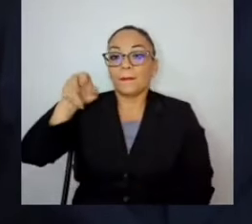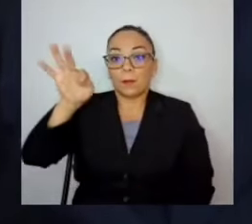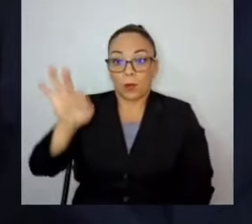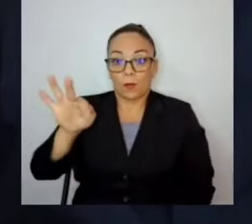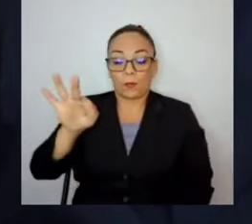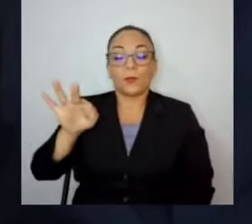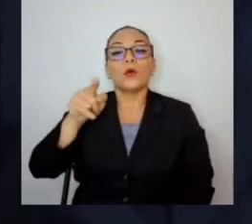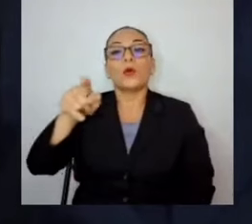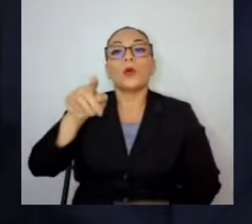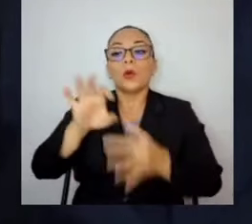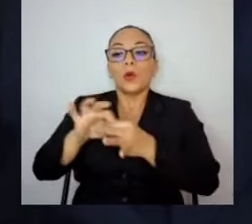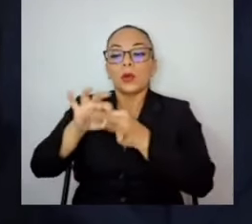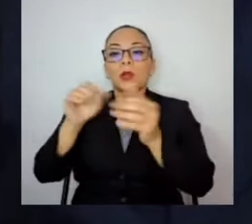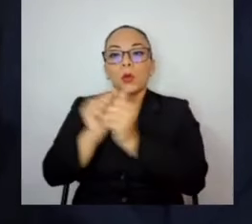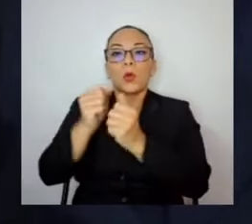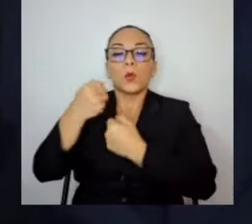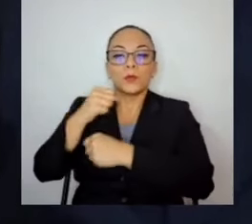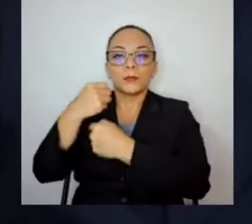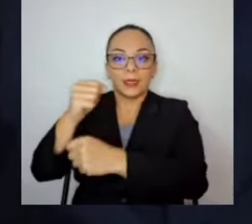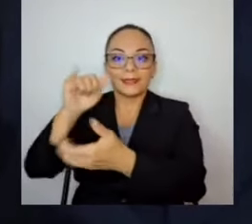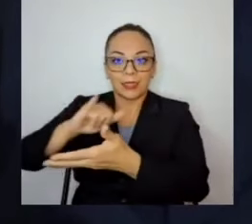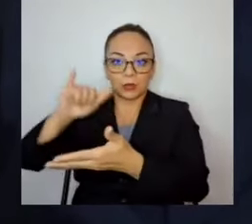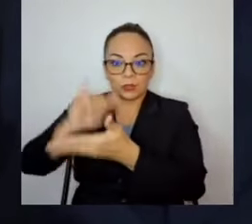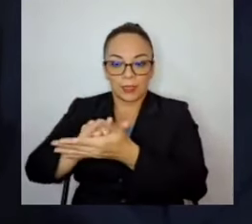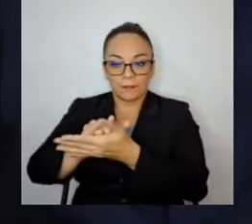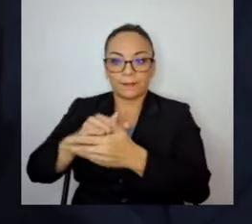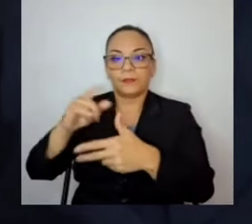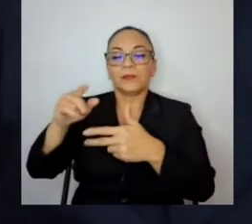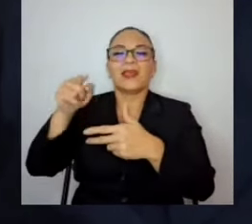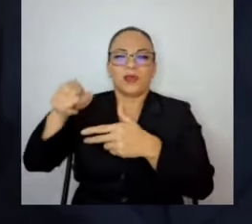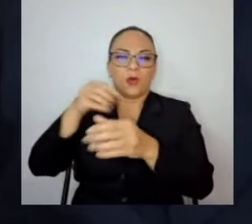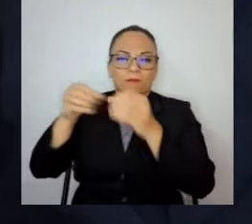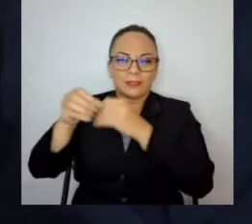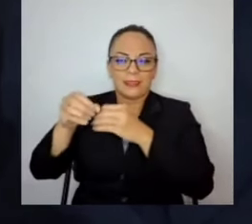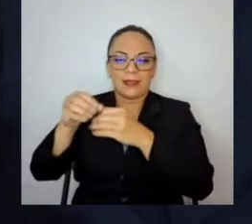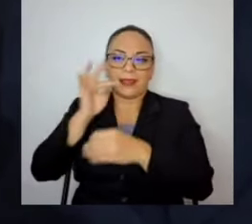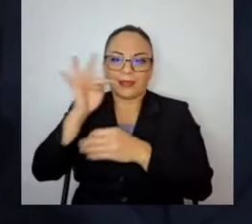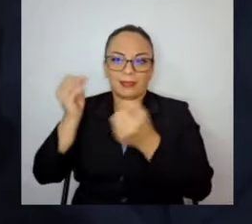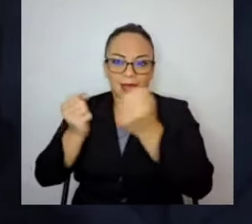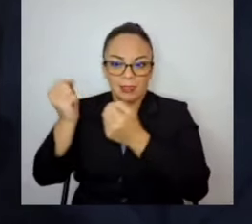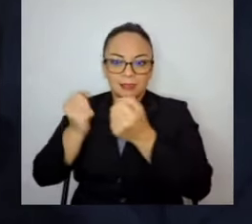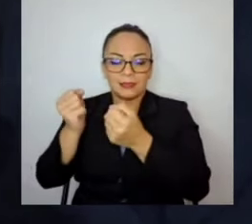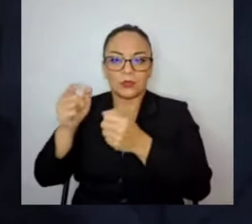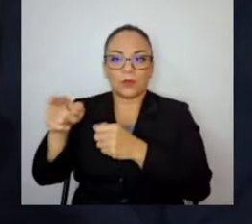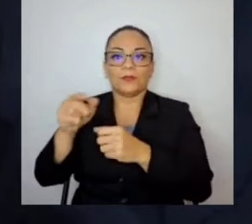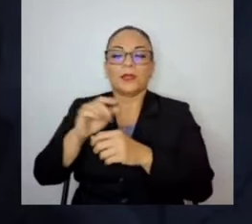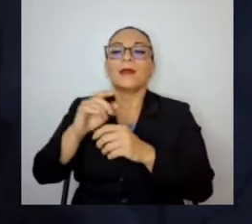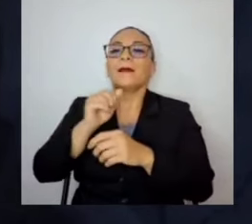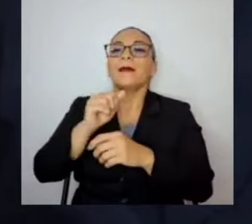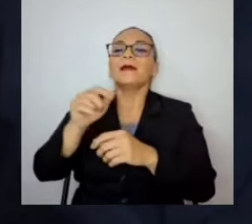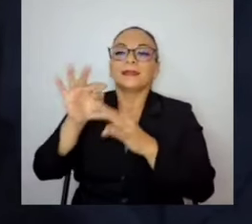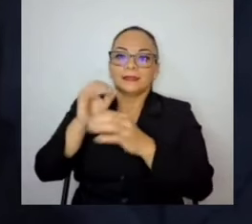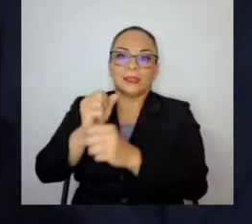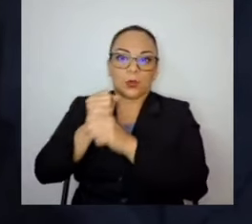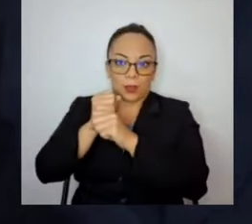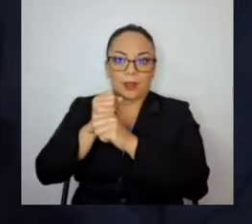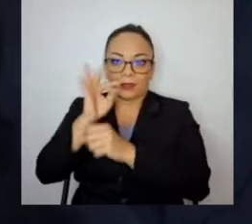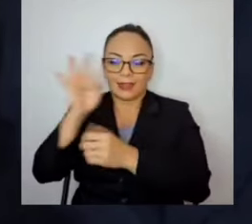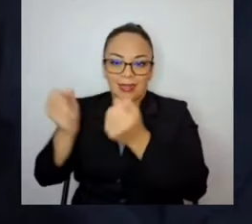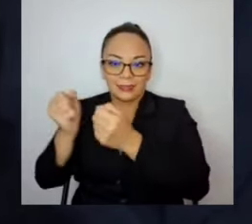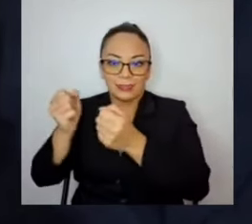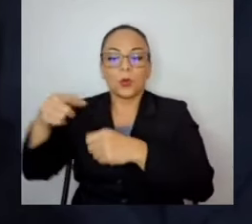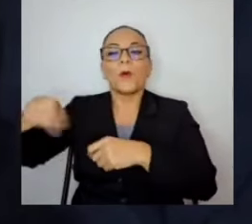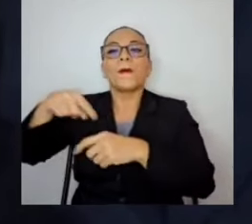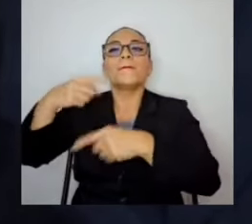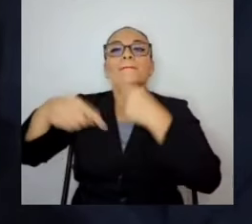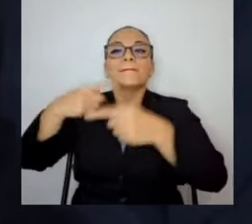la Municipalidad de San José y por medio de la Dirección de Tránsito, de Seguridad y Tránsito, van a desplegar